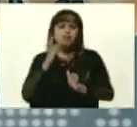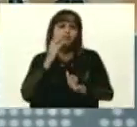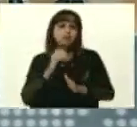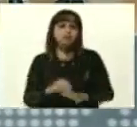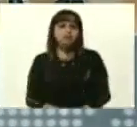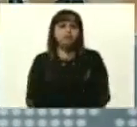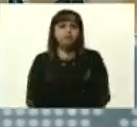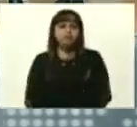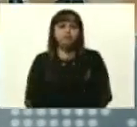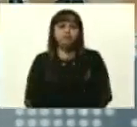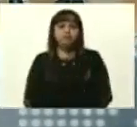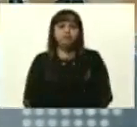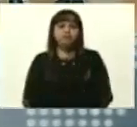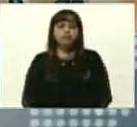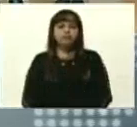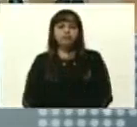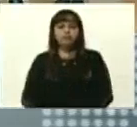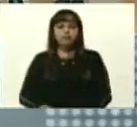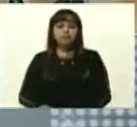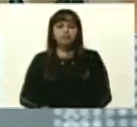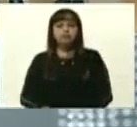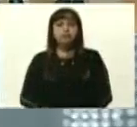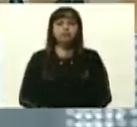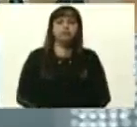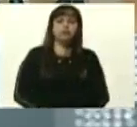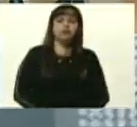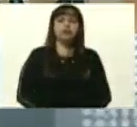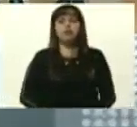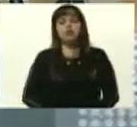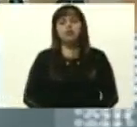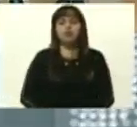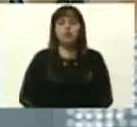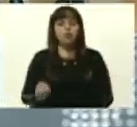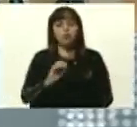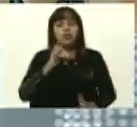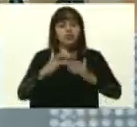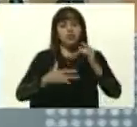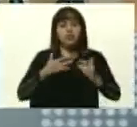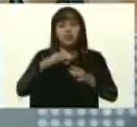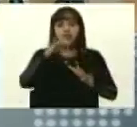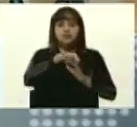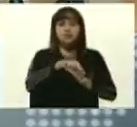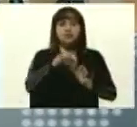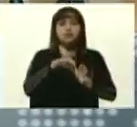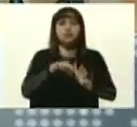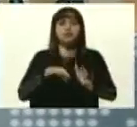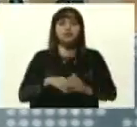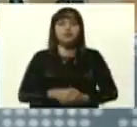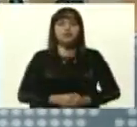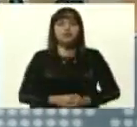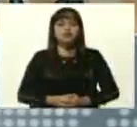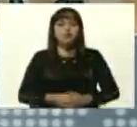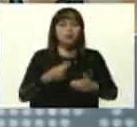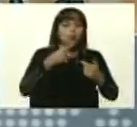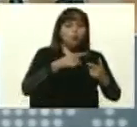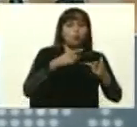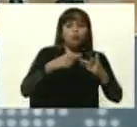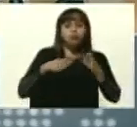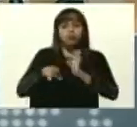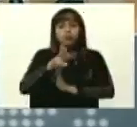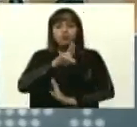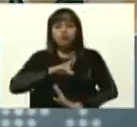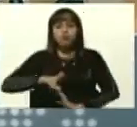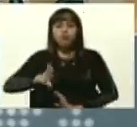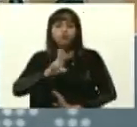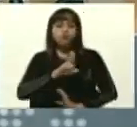Castro Soteldo, todo el tema de la actividad agrícola, ¿verdad? Y para muchos otros usos,